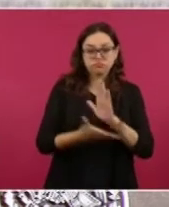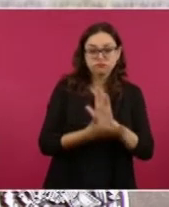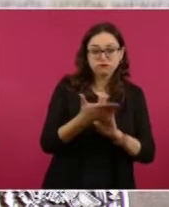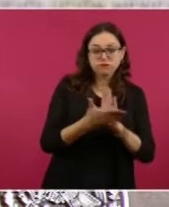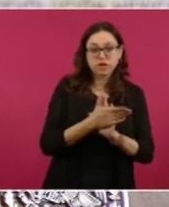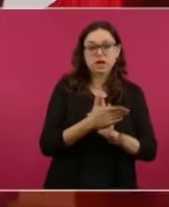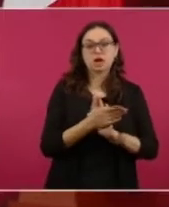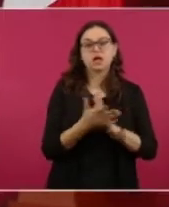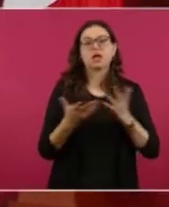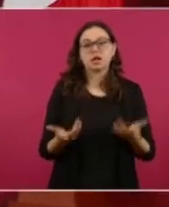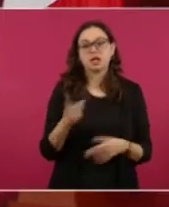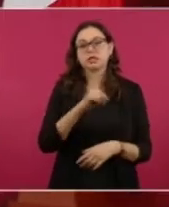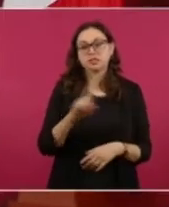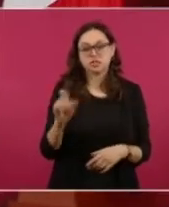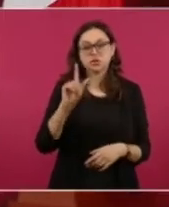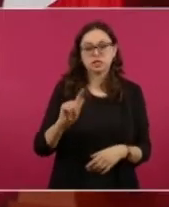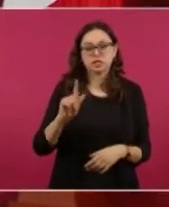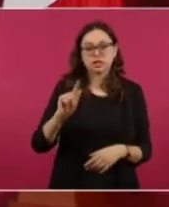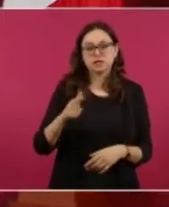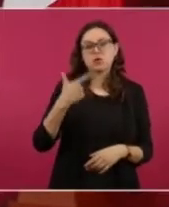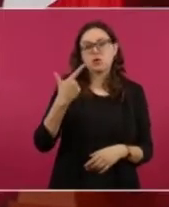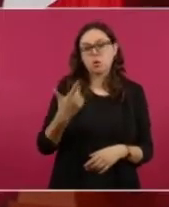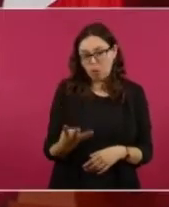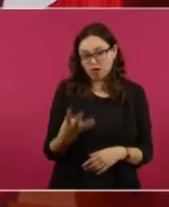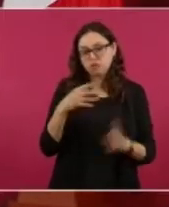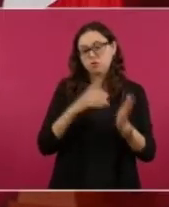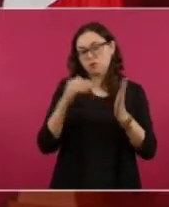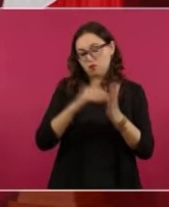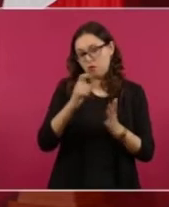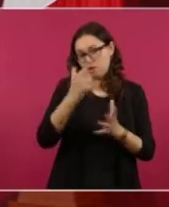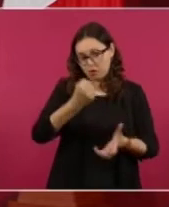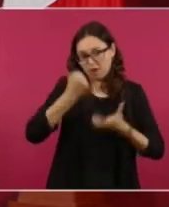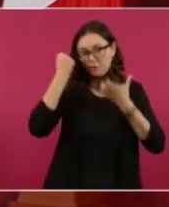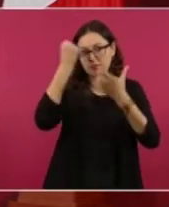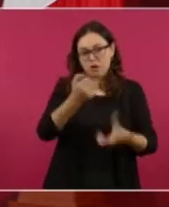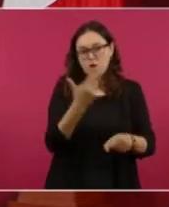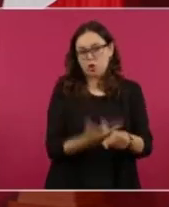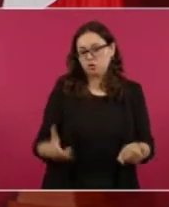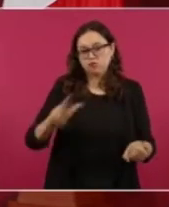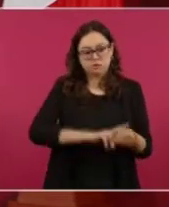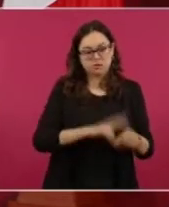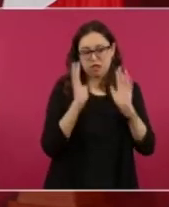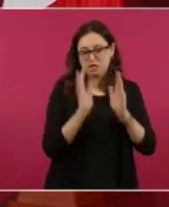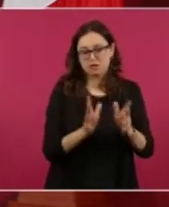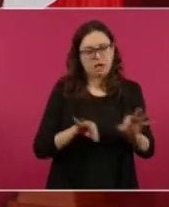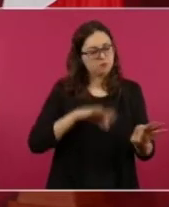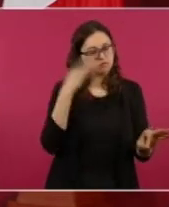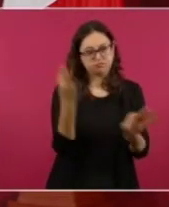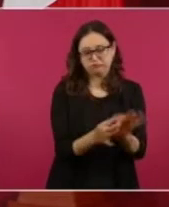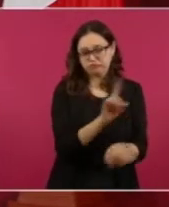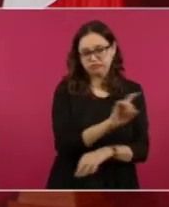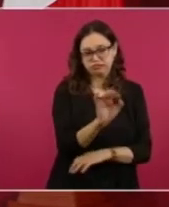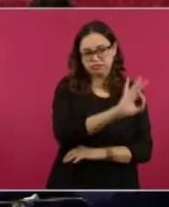inventarios, ya que se tuvo un impacto en el número de recetas con el 88%, el cual la próxima semana subirá de porcentaje con el sistema de